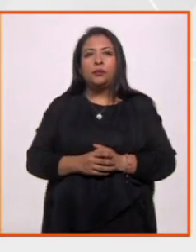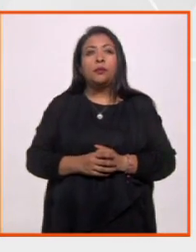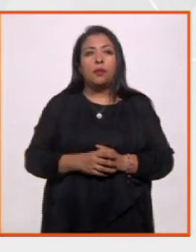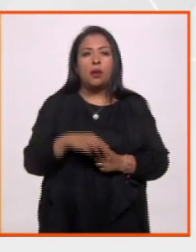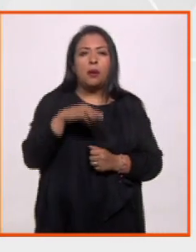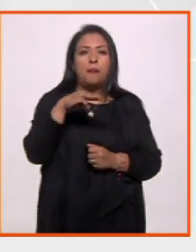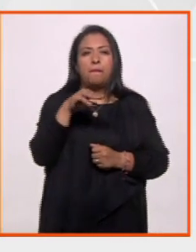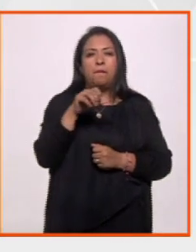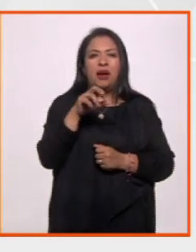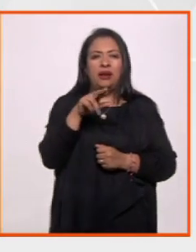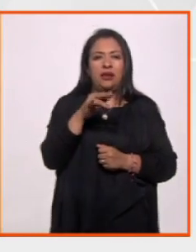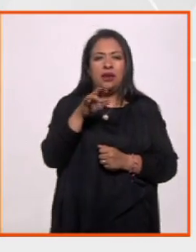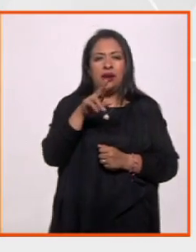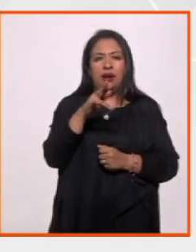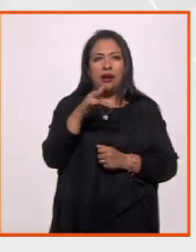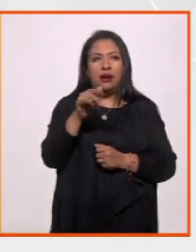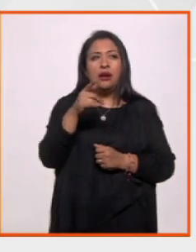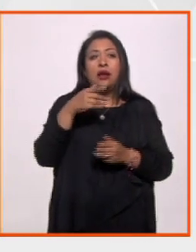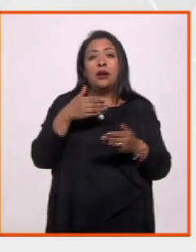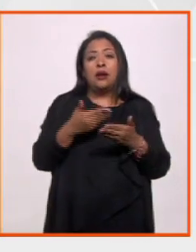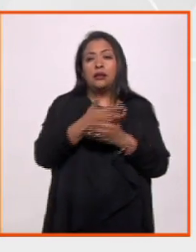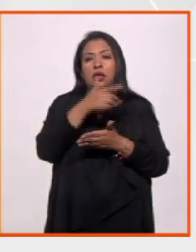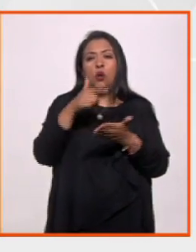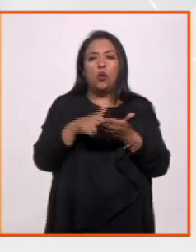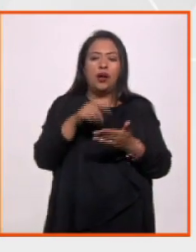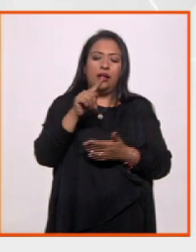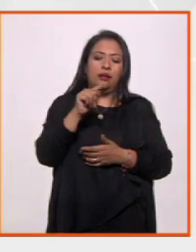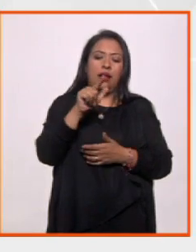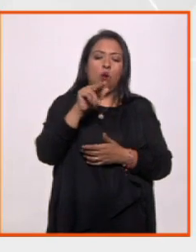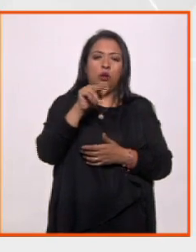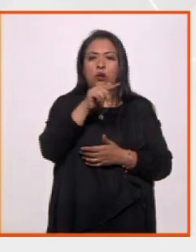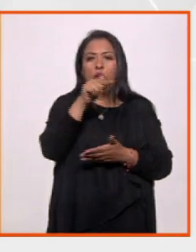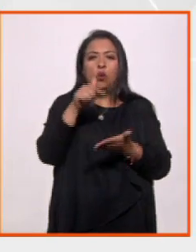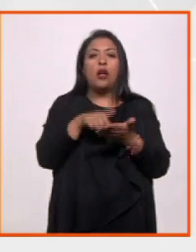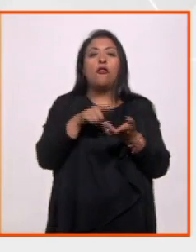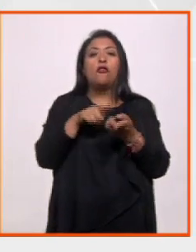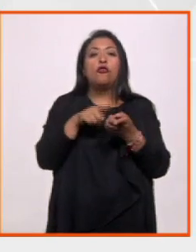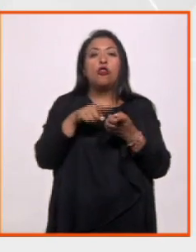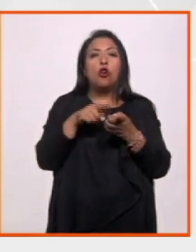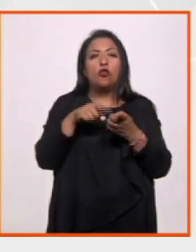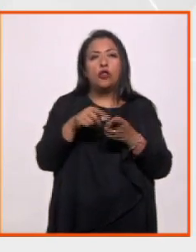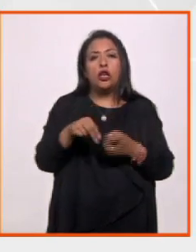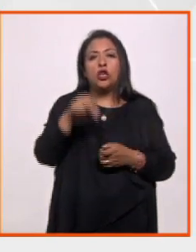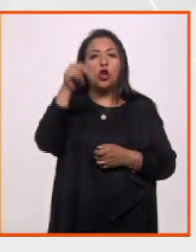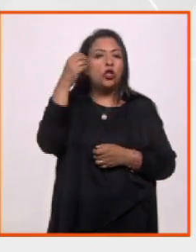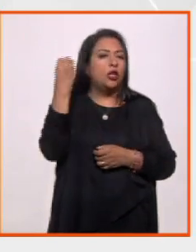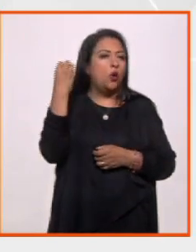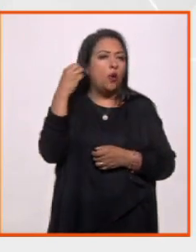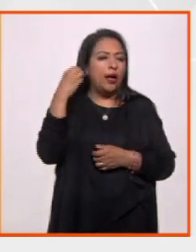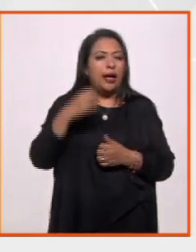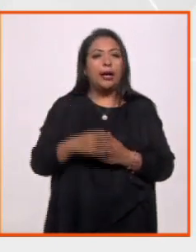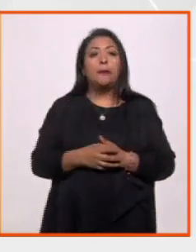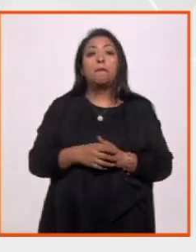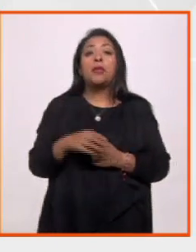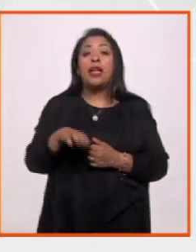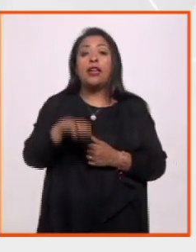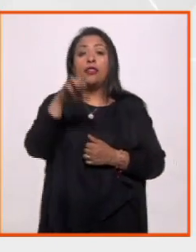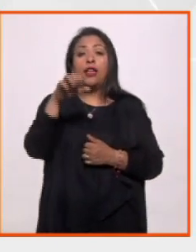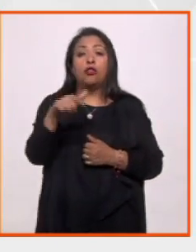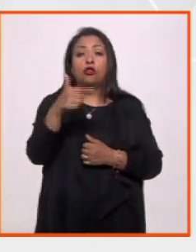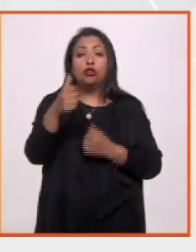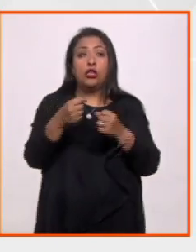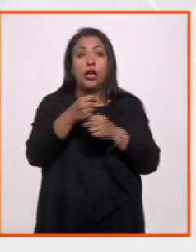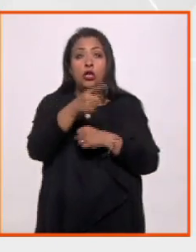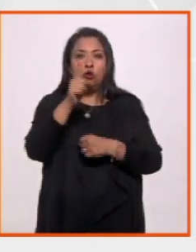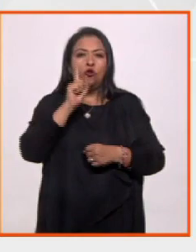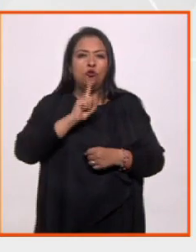María Reina es originaria de Santa María Tlahuitoltepec, población localizada en la Sierra Norte de Oaxaca. A los 12 años esta